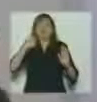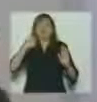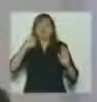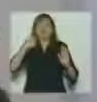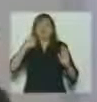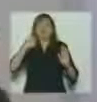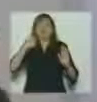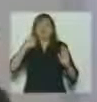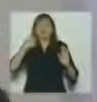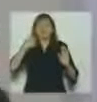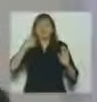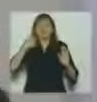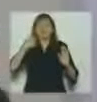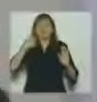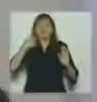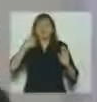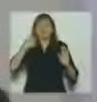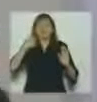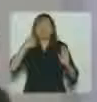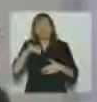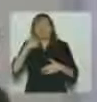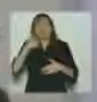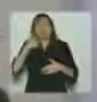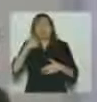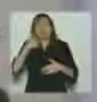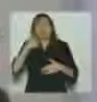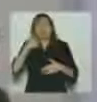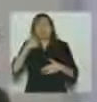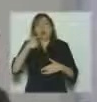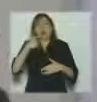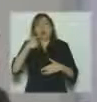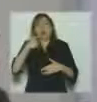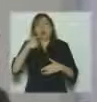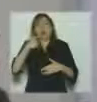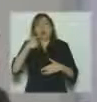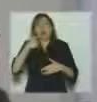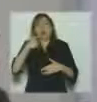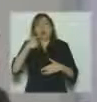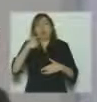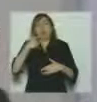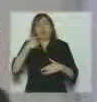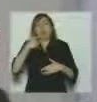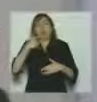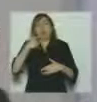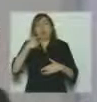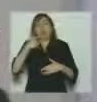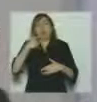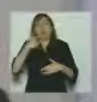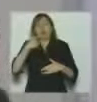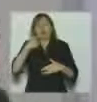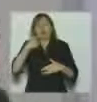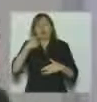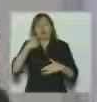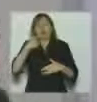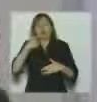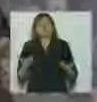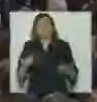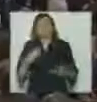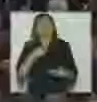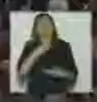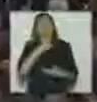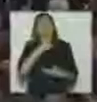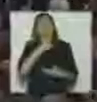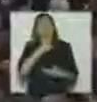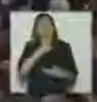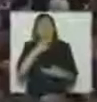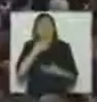carga emocional porque además ese lugar va a ser de él así que quiero agradecerles